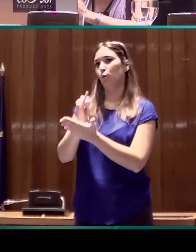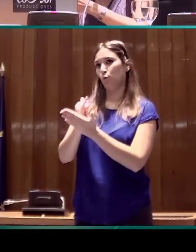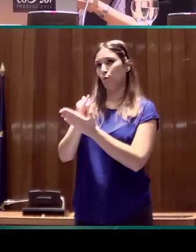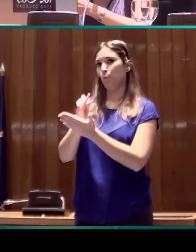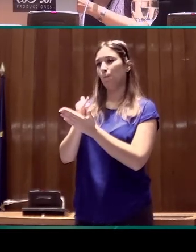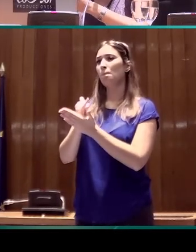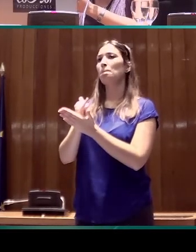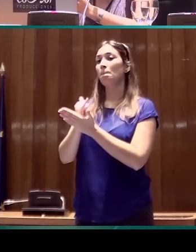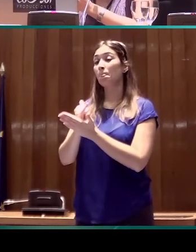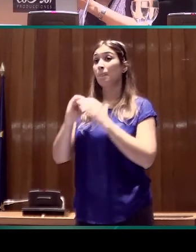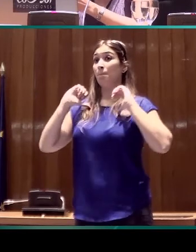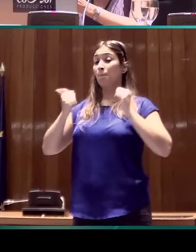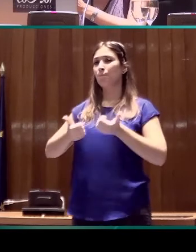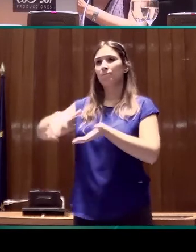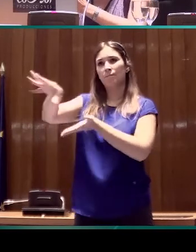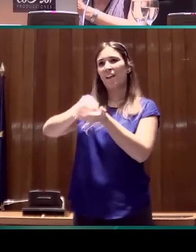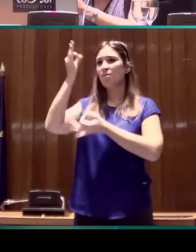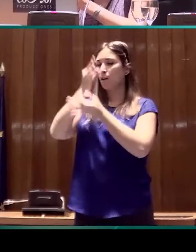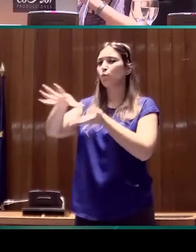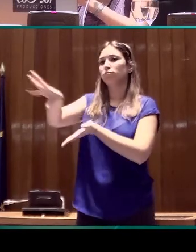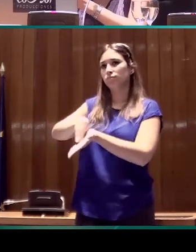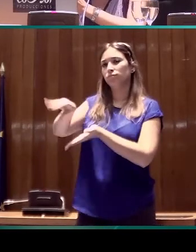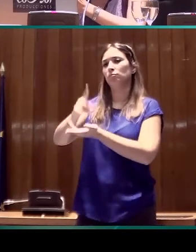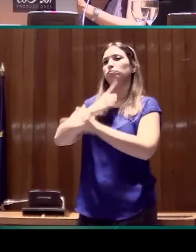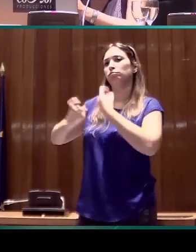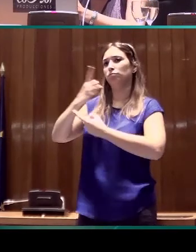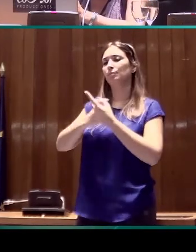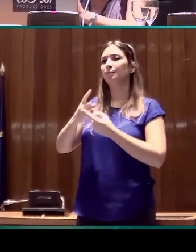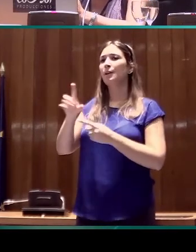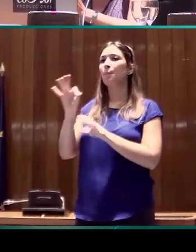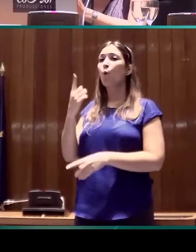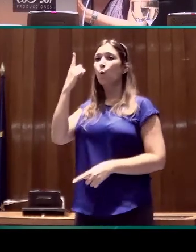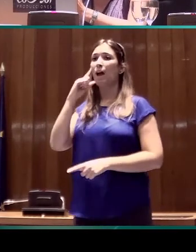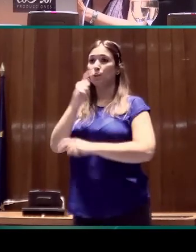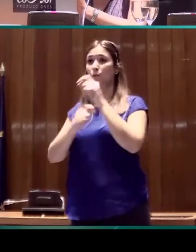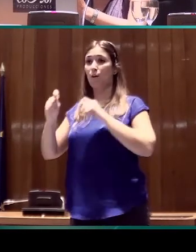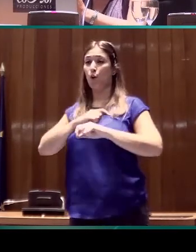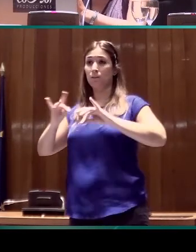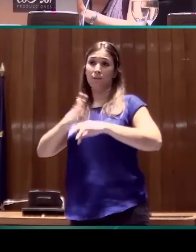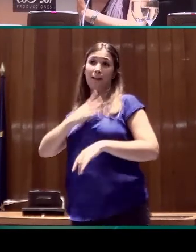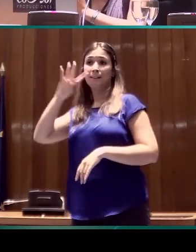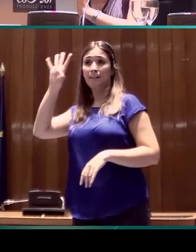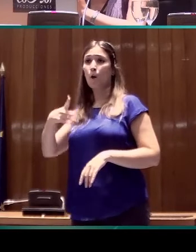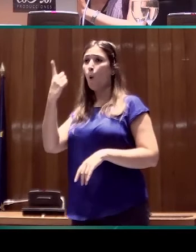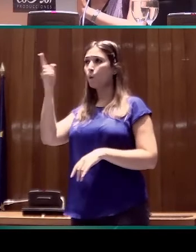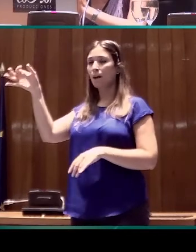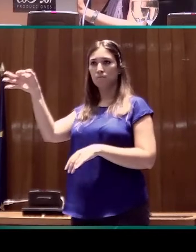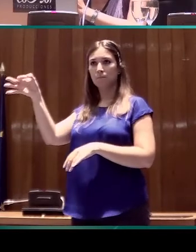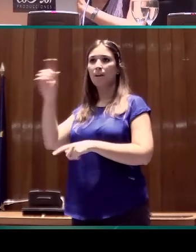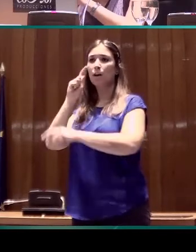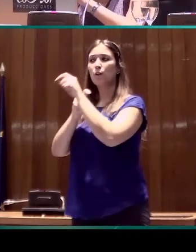Hicimos primero una recogida de datos, aquí seleccionamos una asociación del territorio catalán, donde